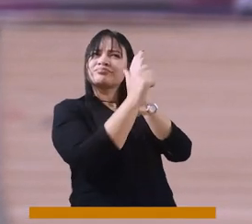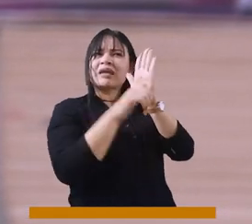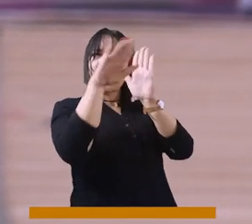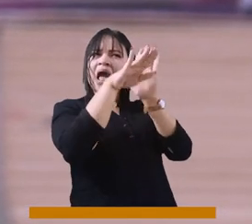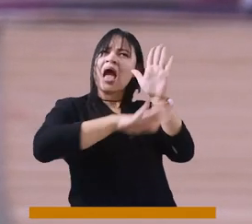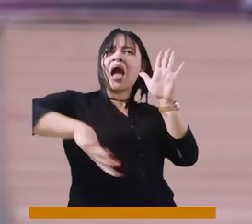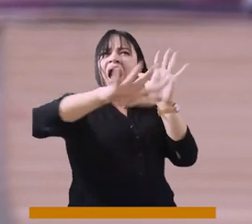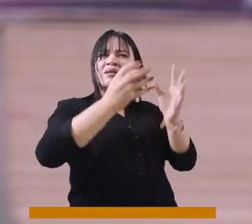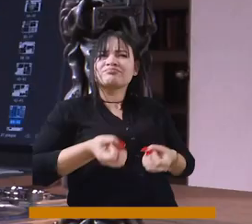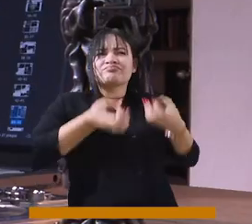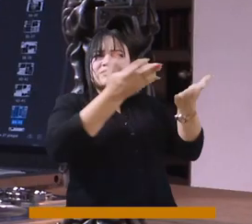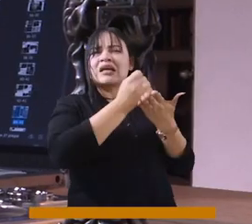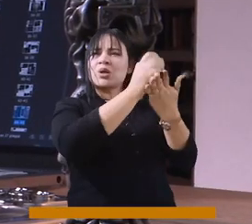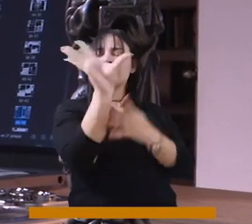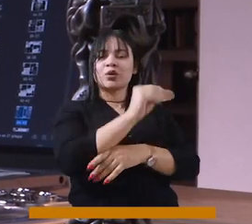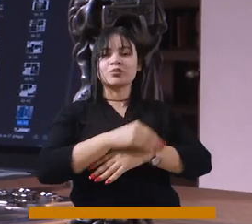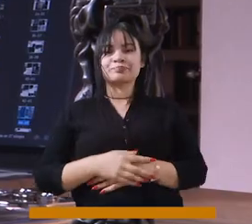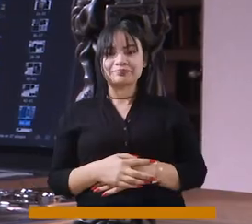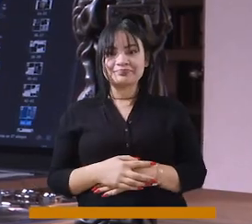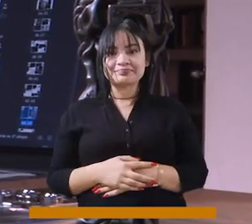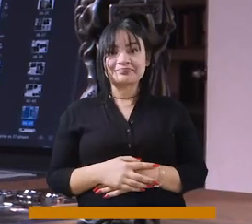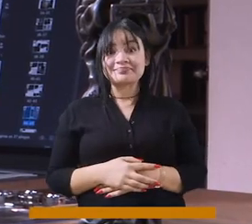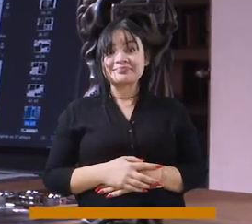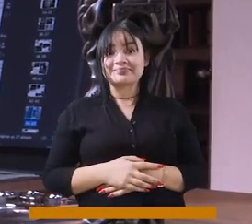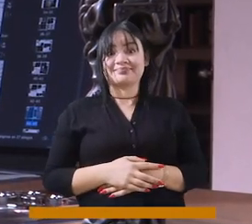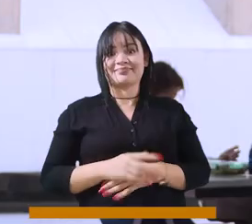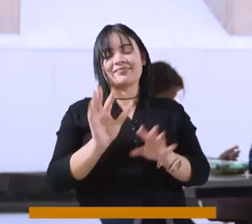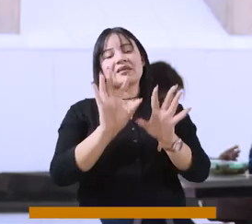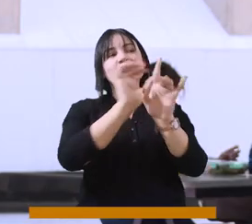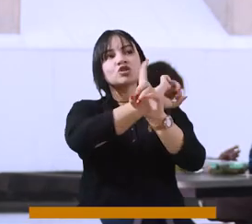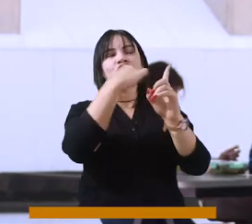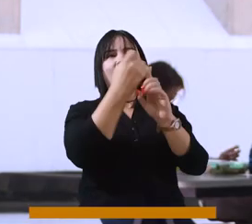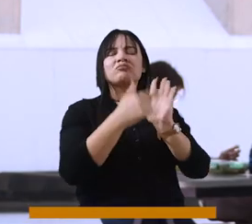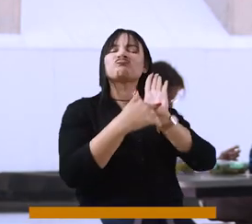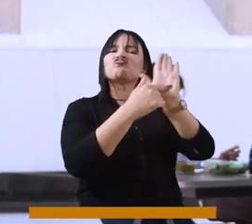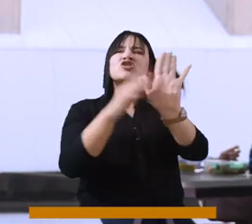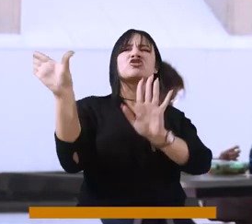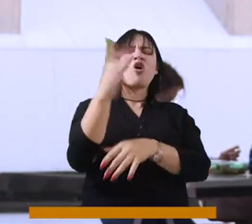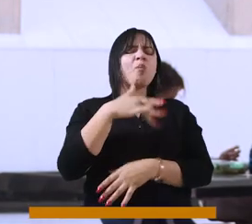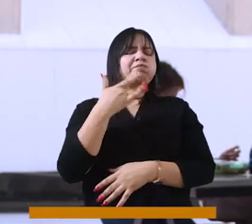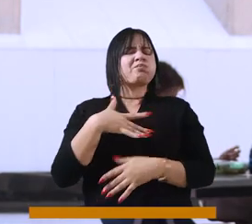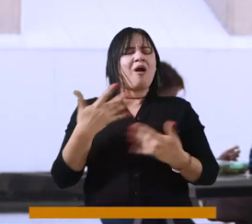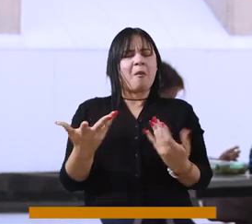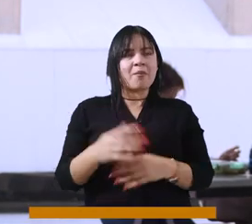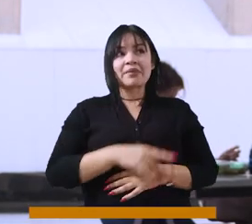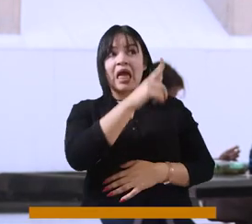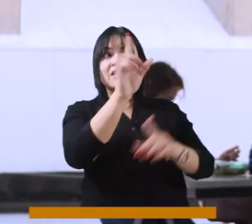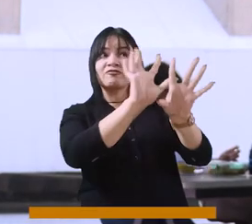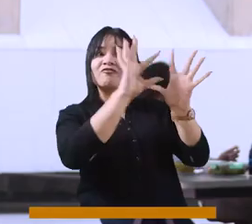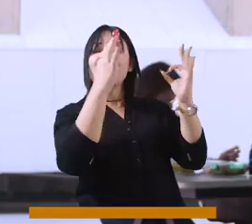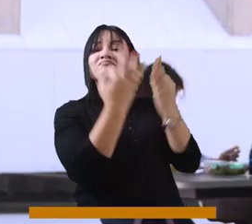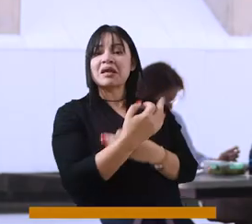públicas en beneficio de todos. La sociedad es el reflejo de la familia. Evidentemente no podemos cargar contra la responsabilidad, pero sí tiene gran